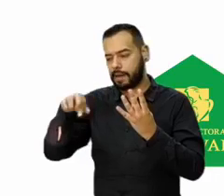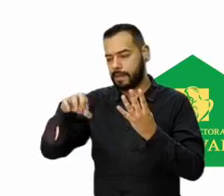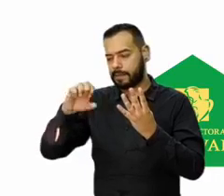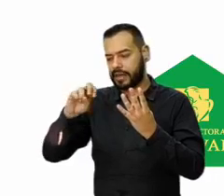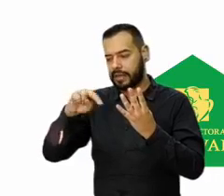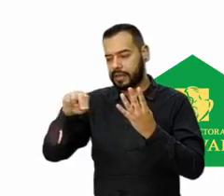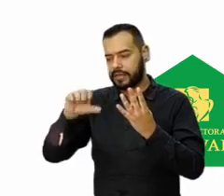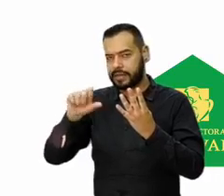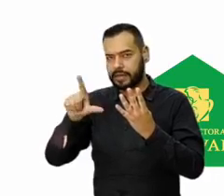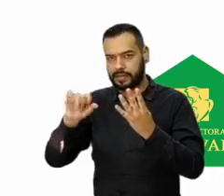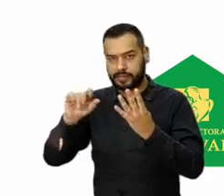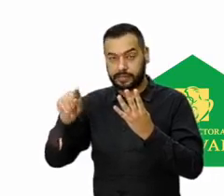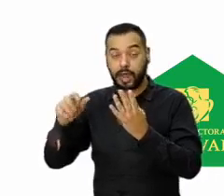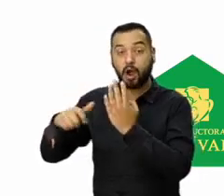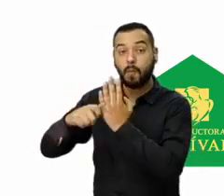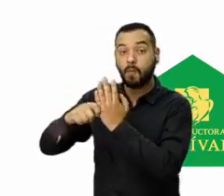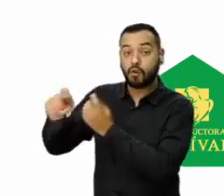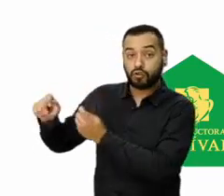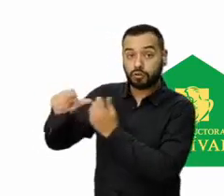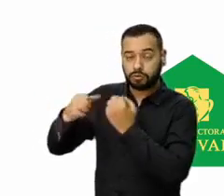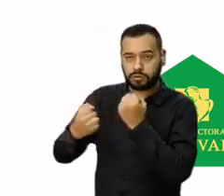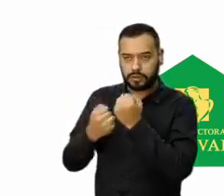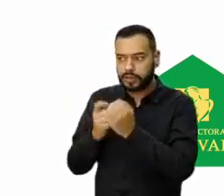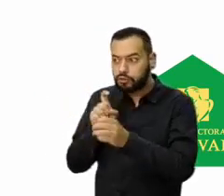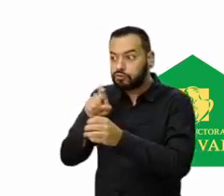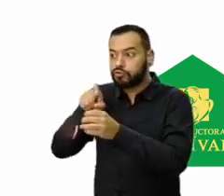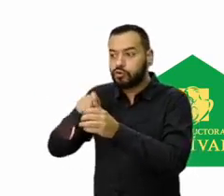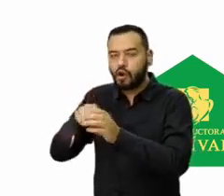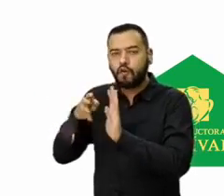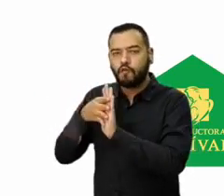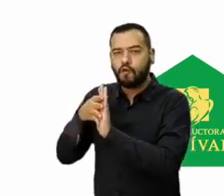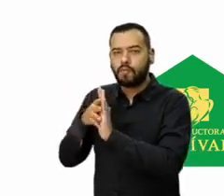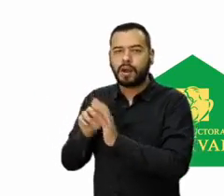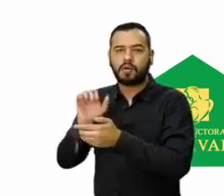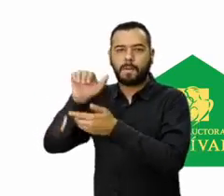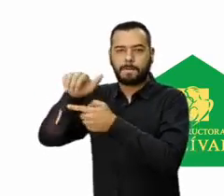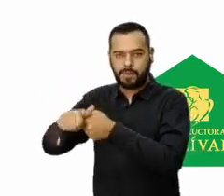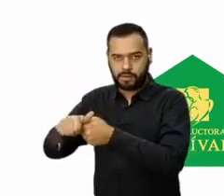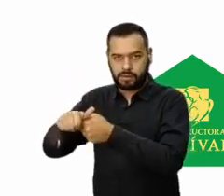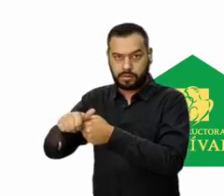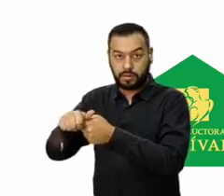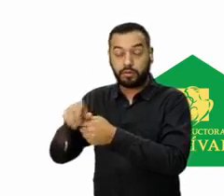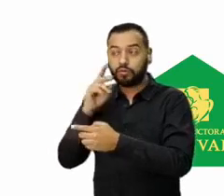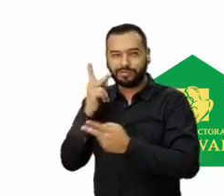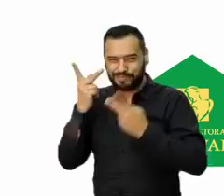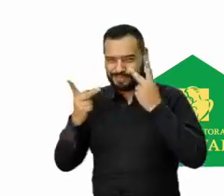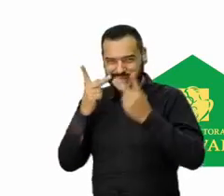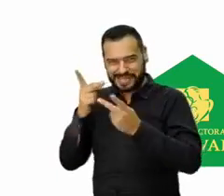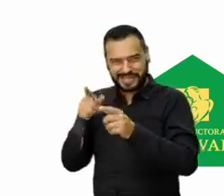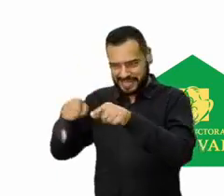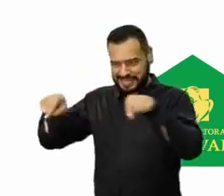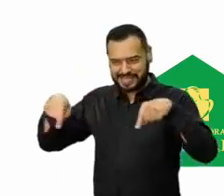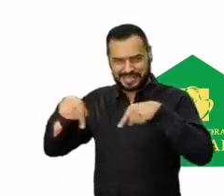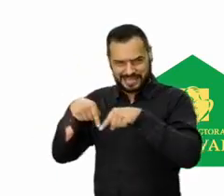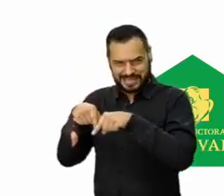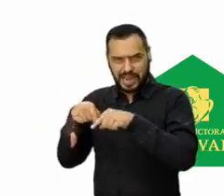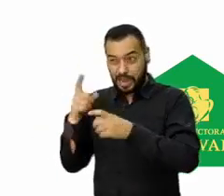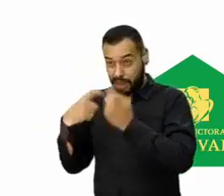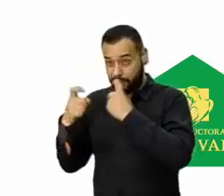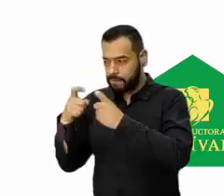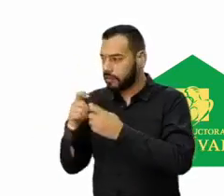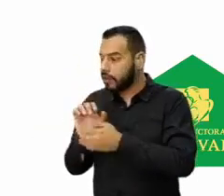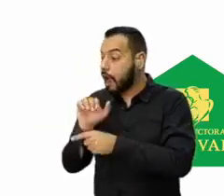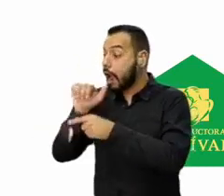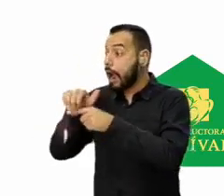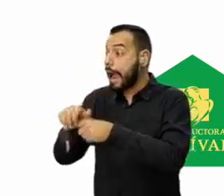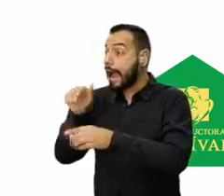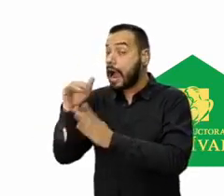para los afiliados y quienes suscriban directamente el formulario de separación, es decir, visitan a la sala de ventas, separan su inmueble y lo